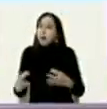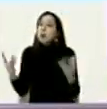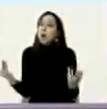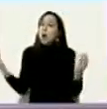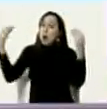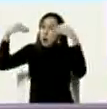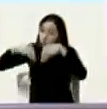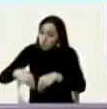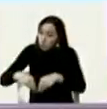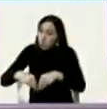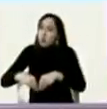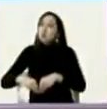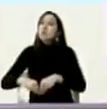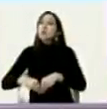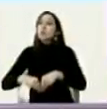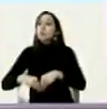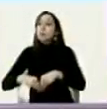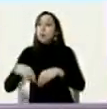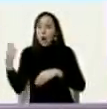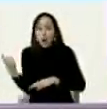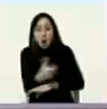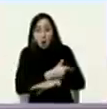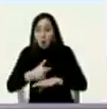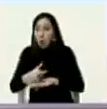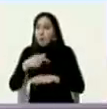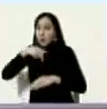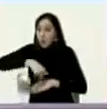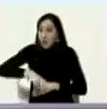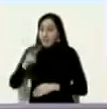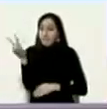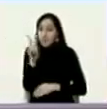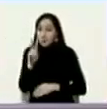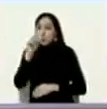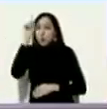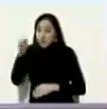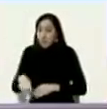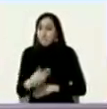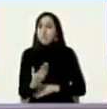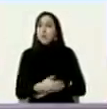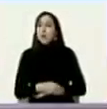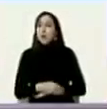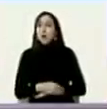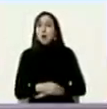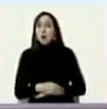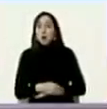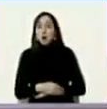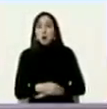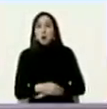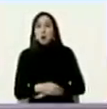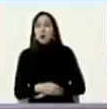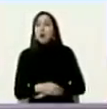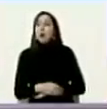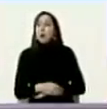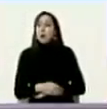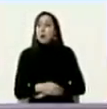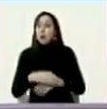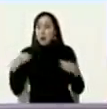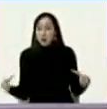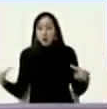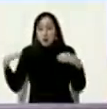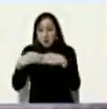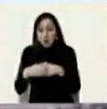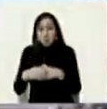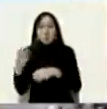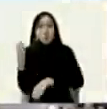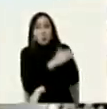entre el gobierno bolivariano de Venezuela y la plataforma unitaria de la